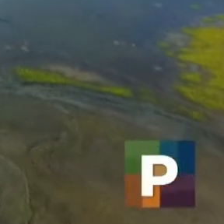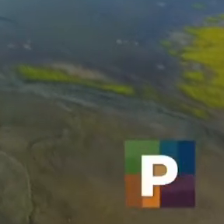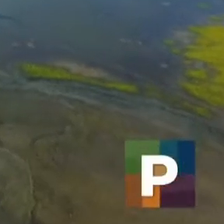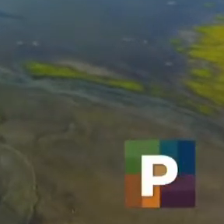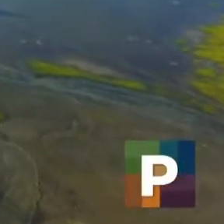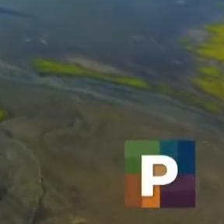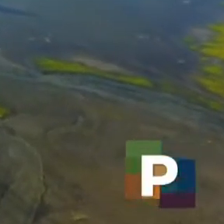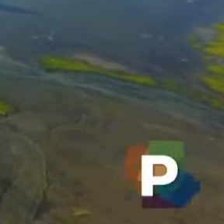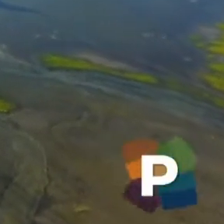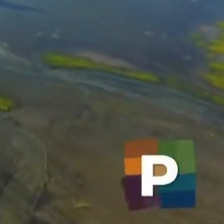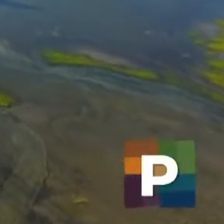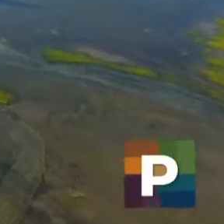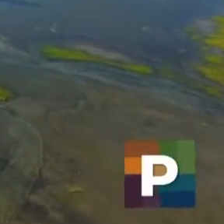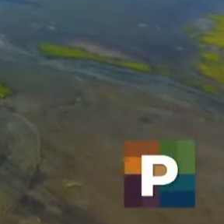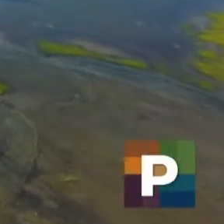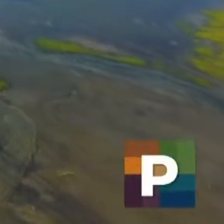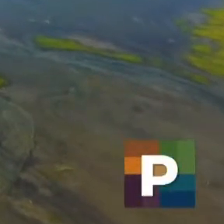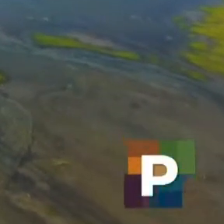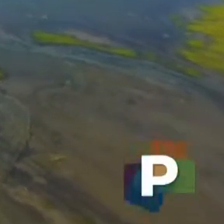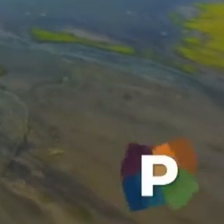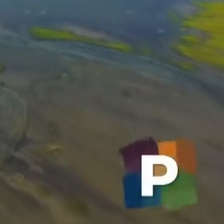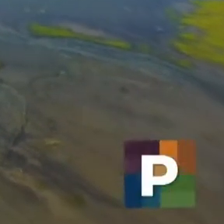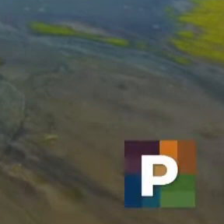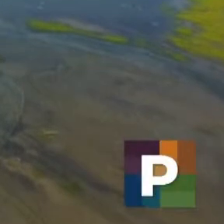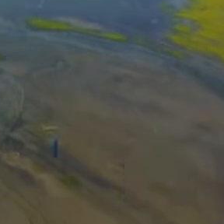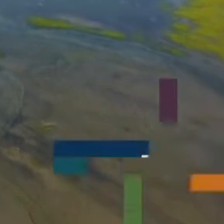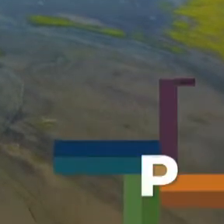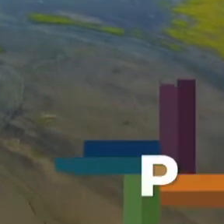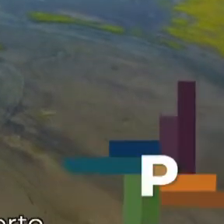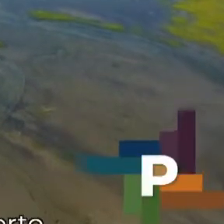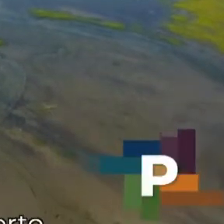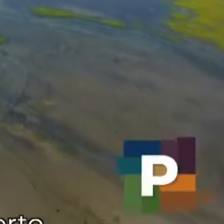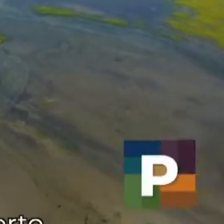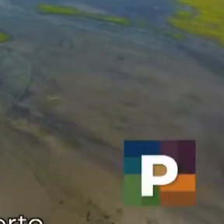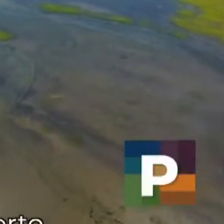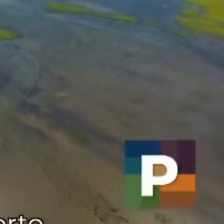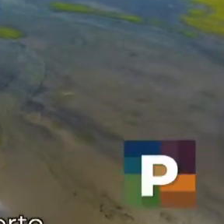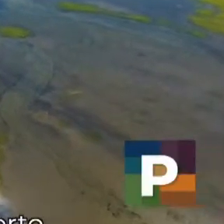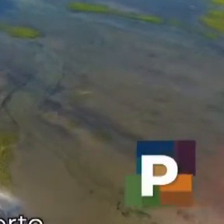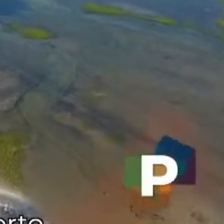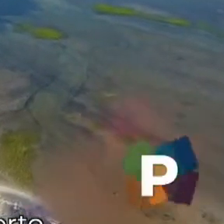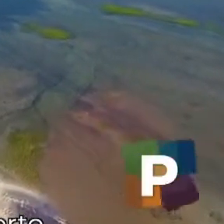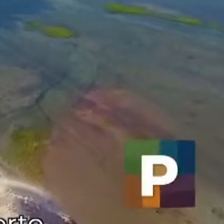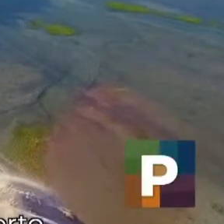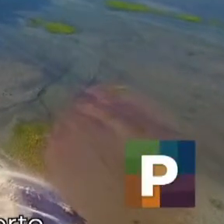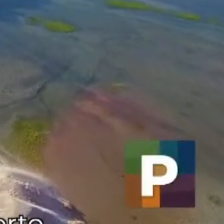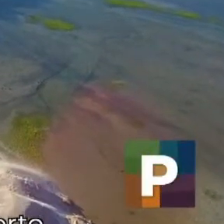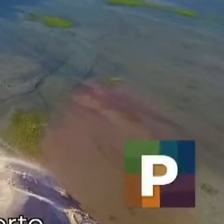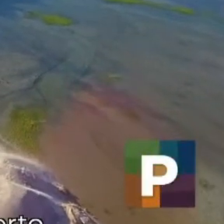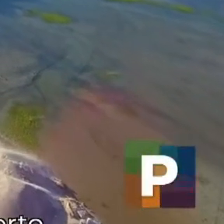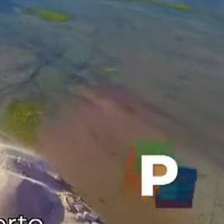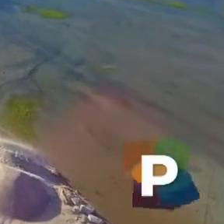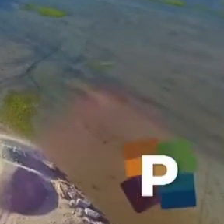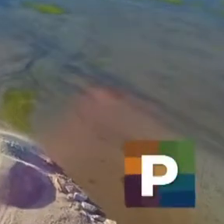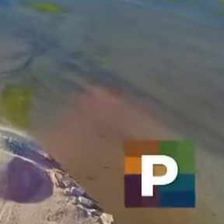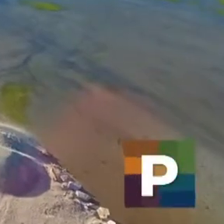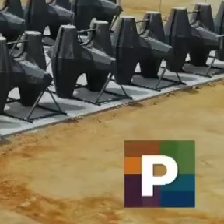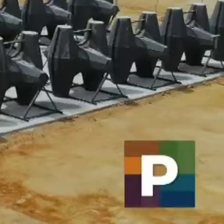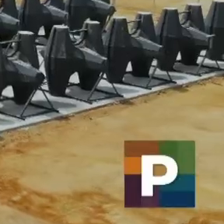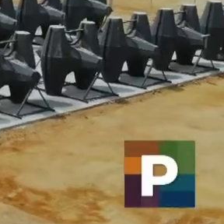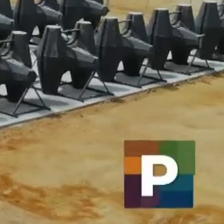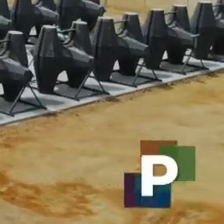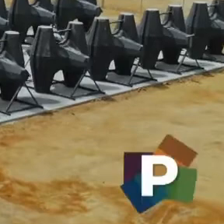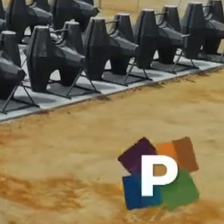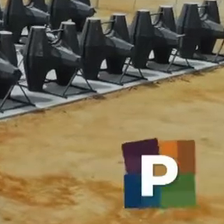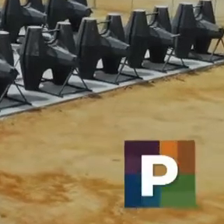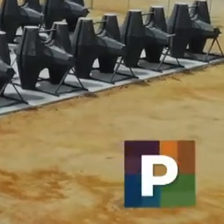La construcción del rompeolas oeste del puerto de Salina Cruz aumentará la capacidad operativa del puerto al